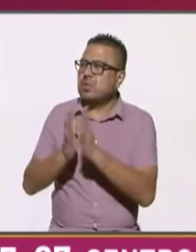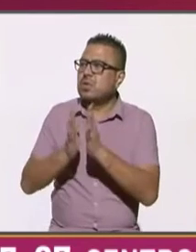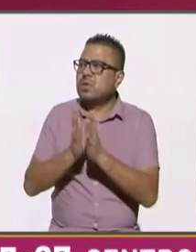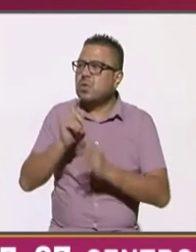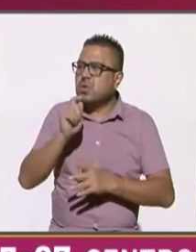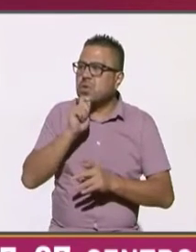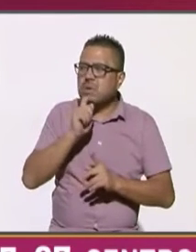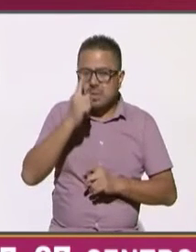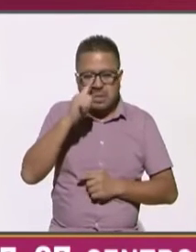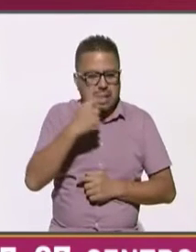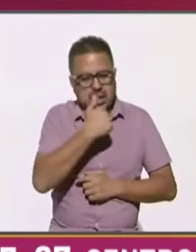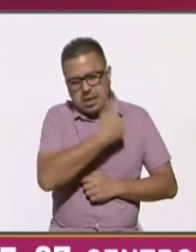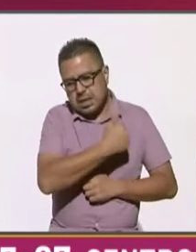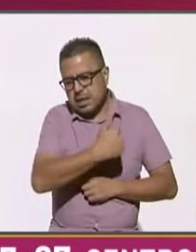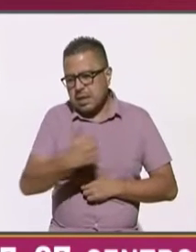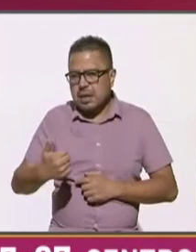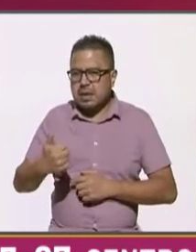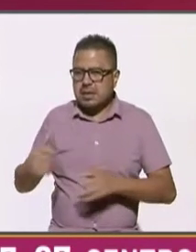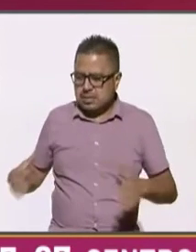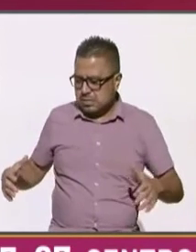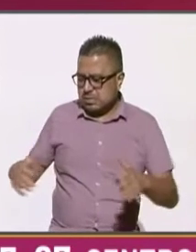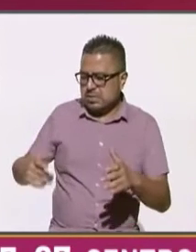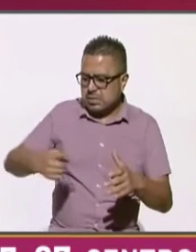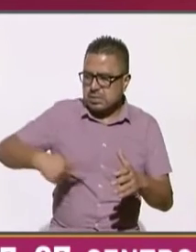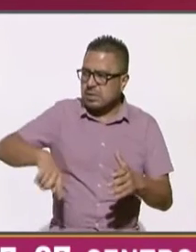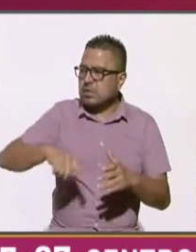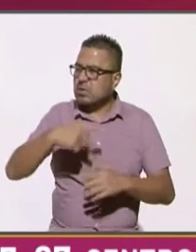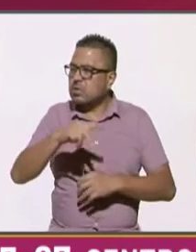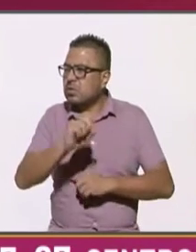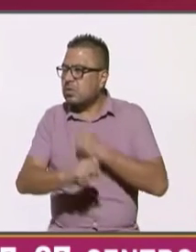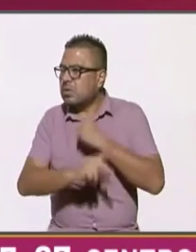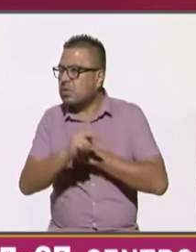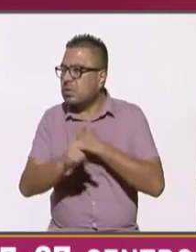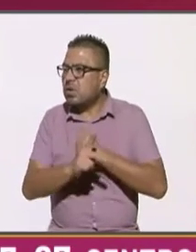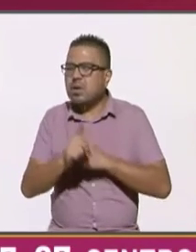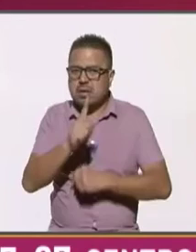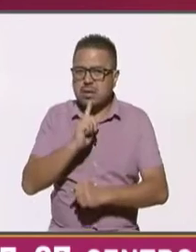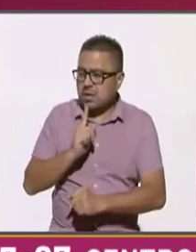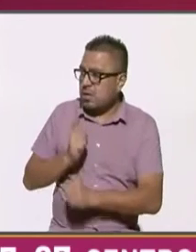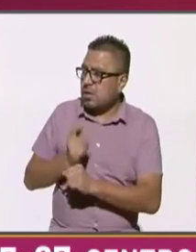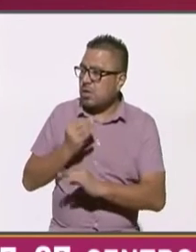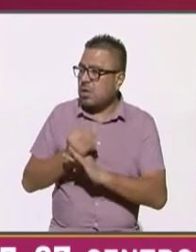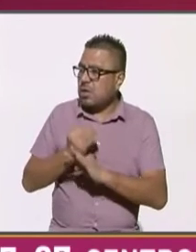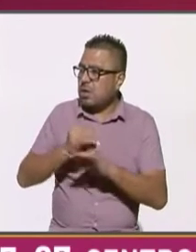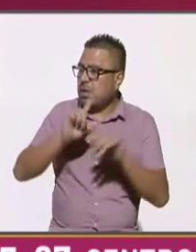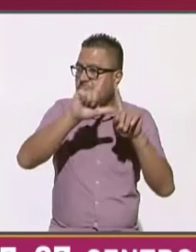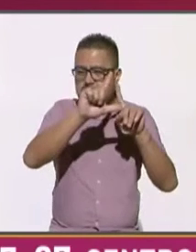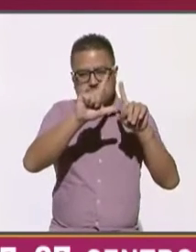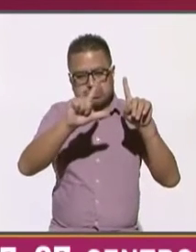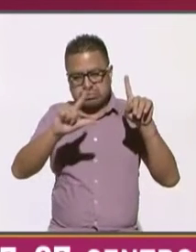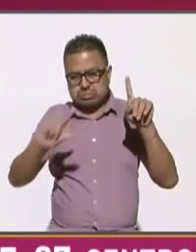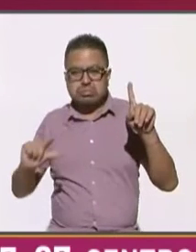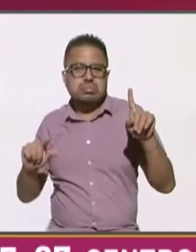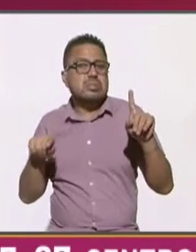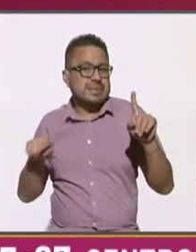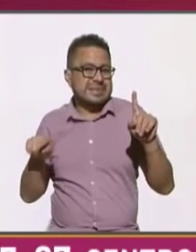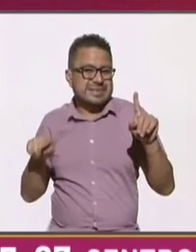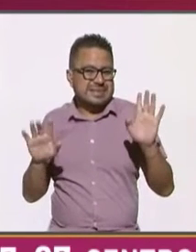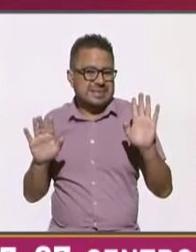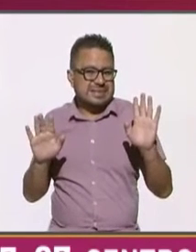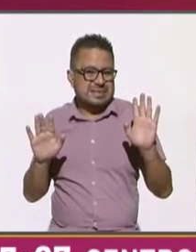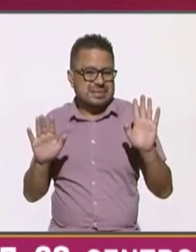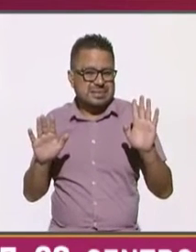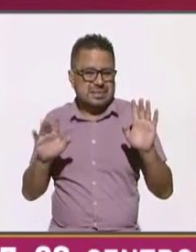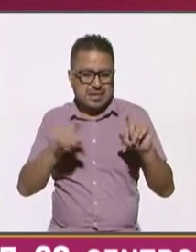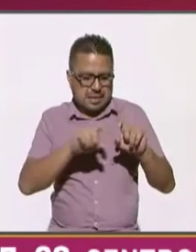para cada uno de los siguientes el mundo tu país si ves conforme vamos descendiendo la la la